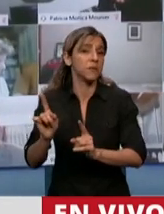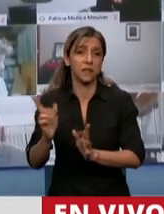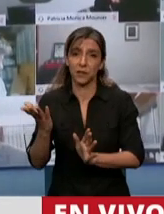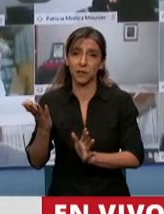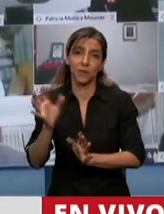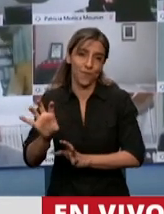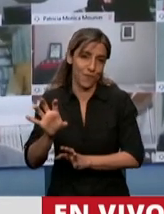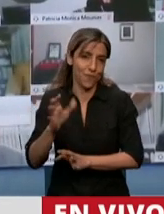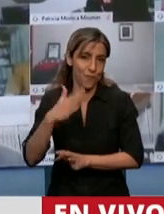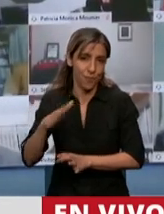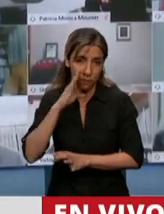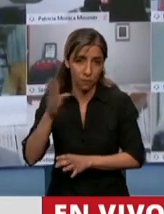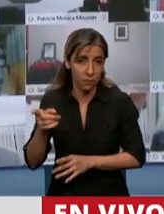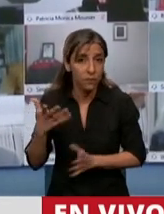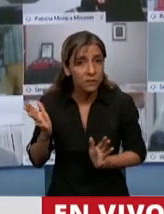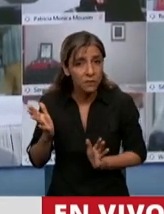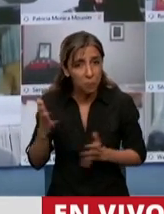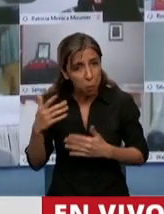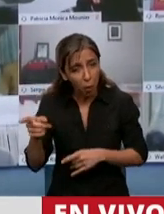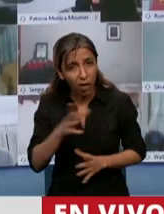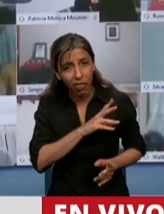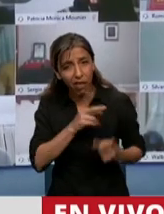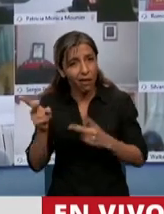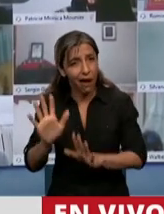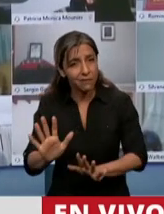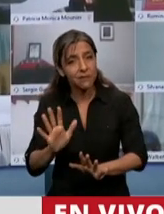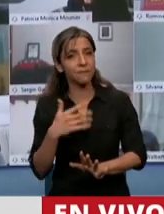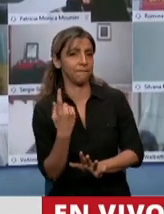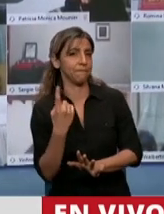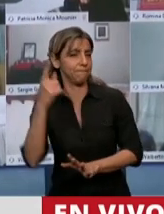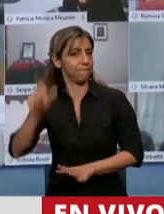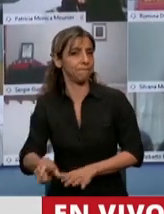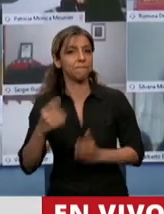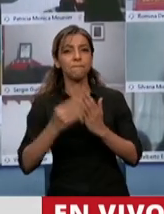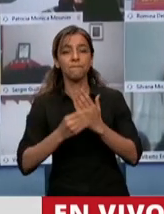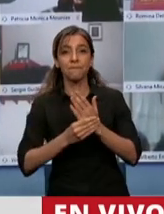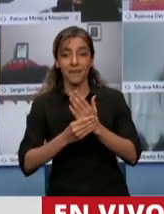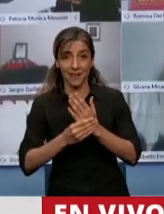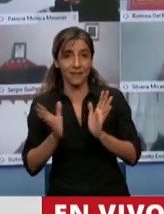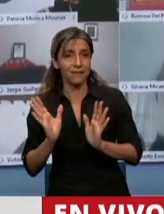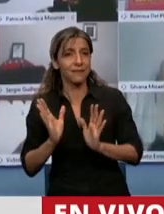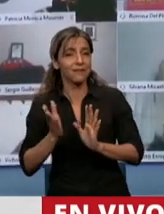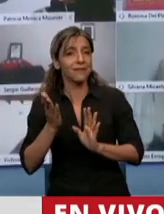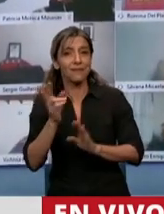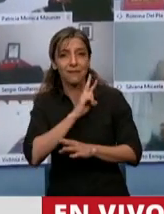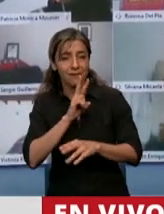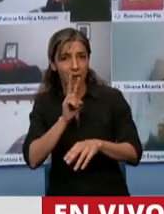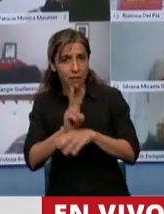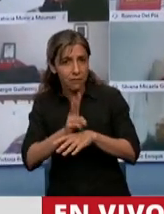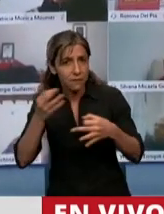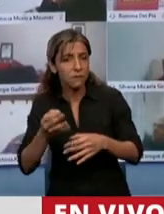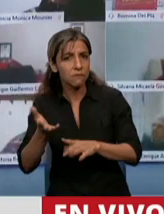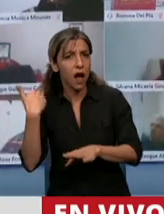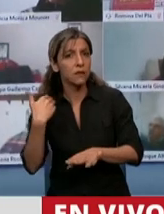a través de su Ministra de Seguridad, es el que ha denunciado a vecinos que en forma pacífica querían ir a apoyar